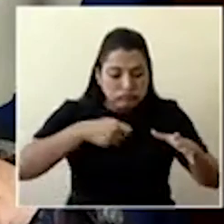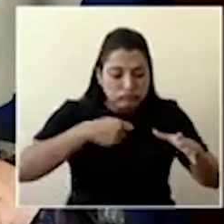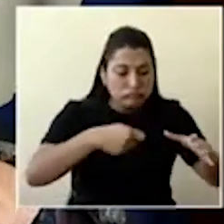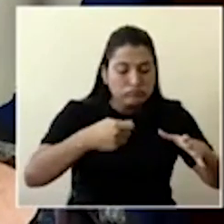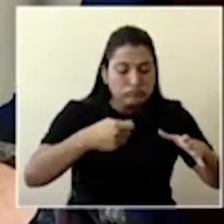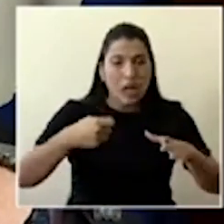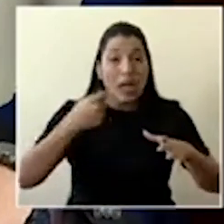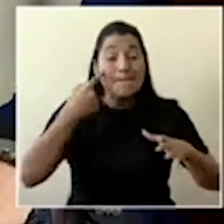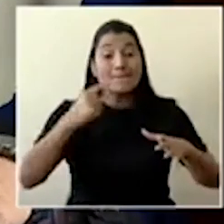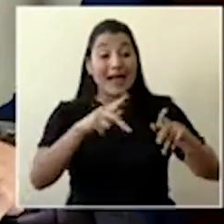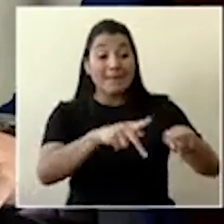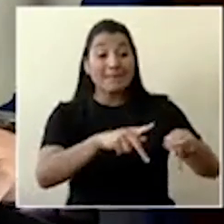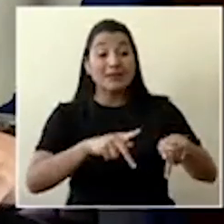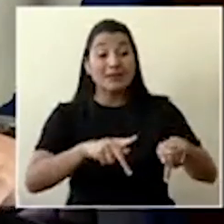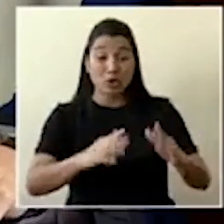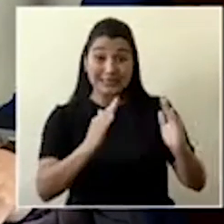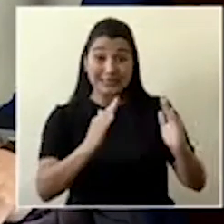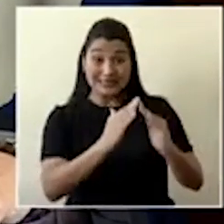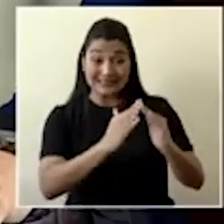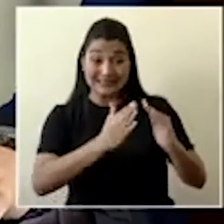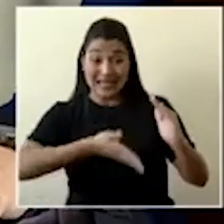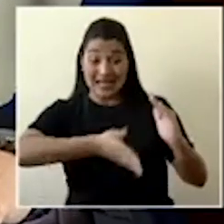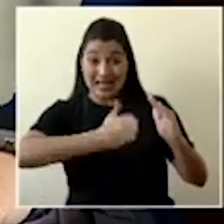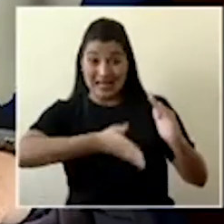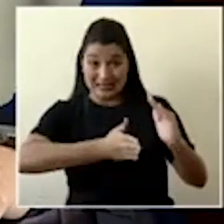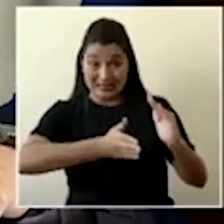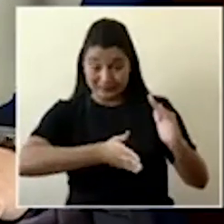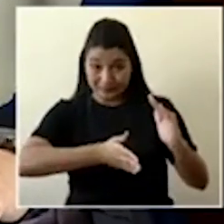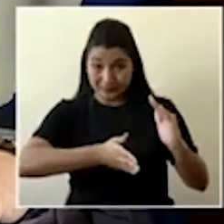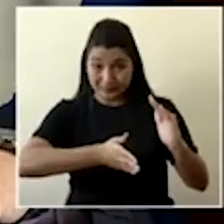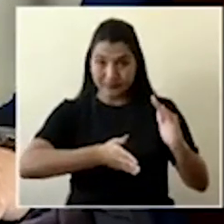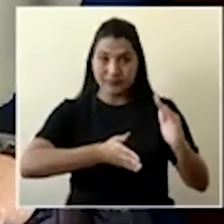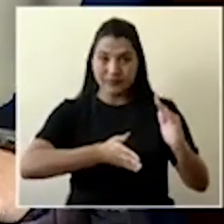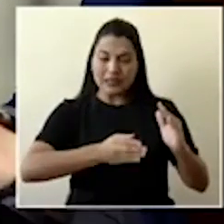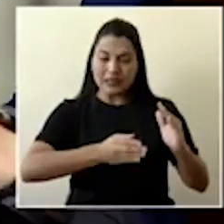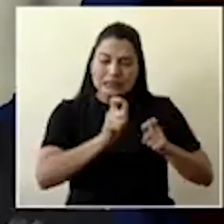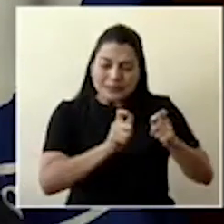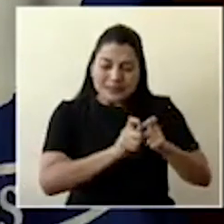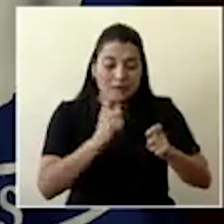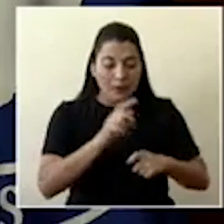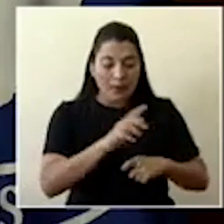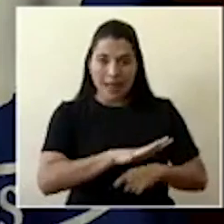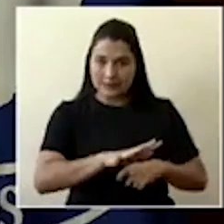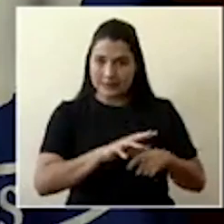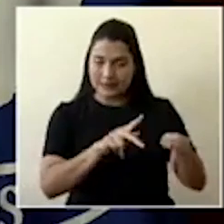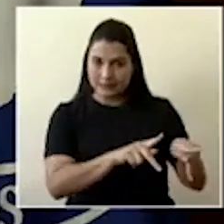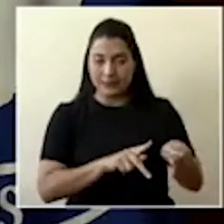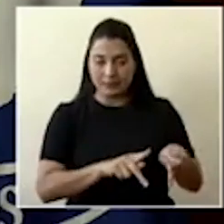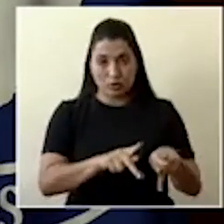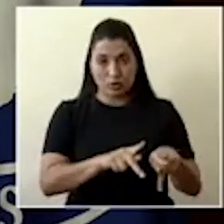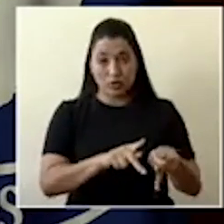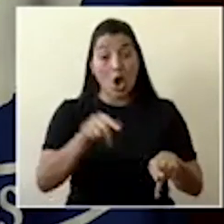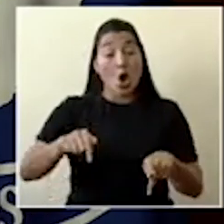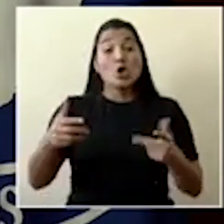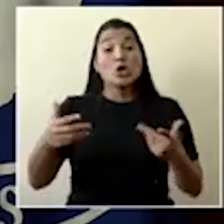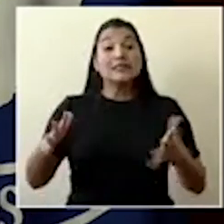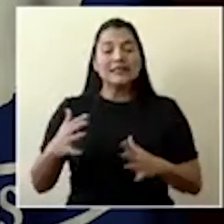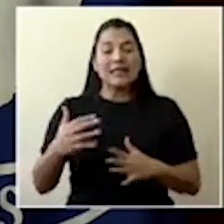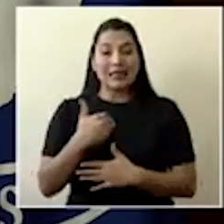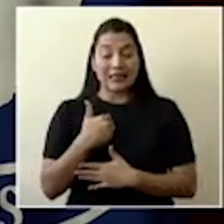de vulnerabilidad también específicamente direccionado a esa población. De hecho, hoy ya tenemos